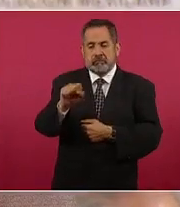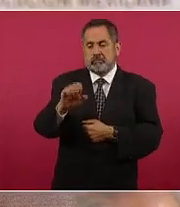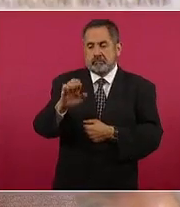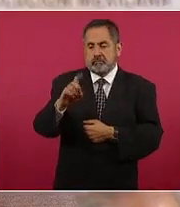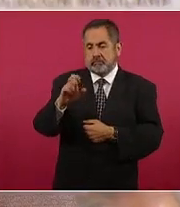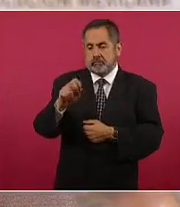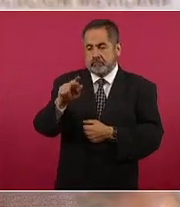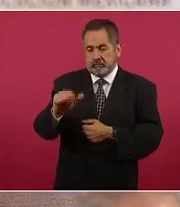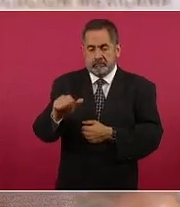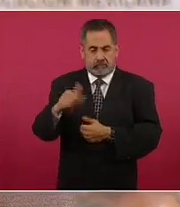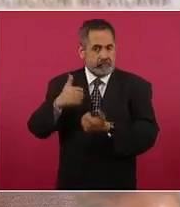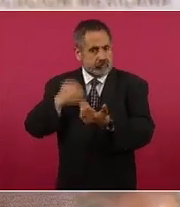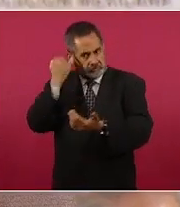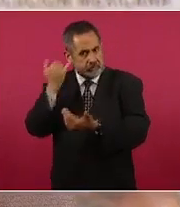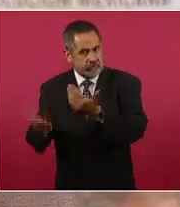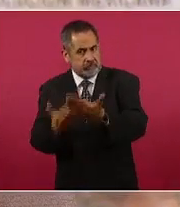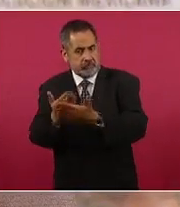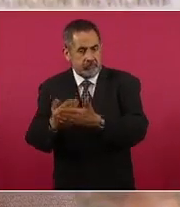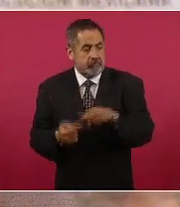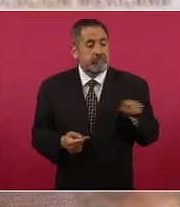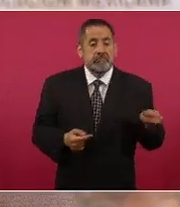que es lo que estamos planteando